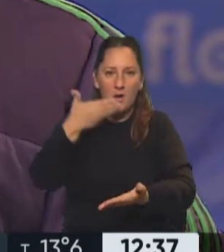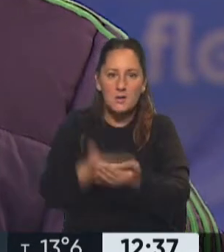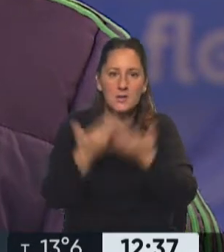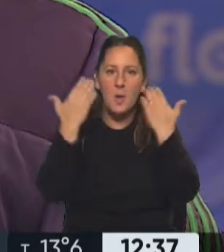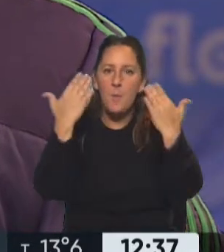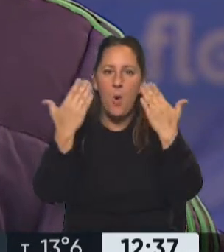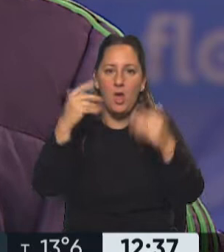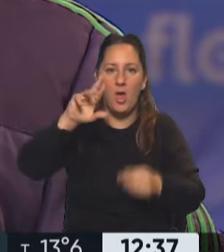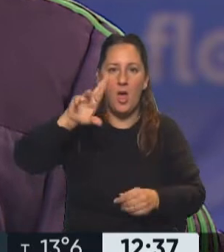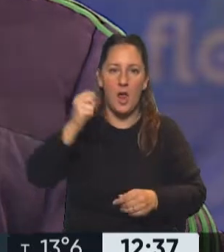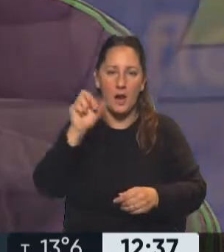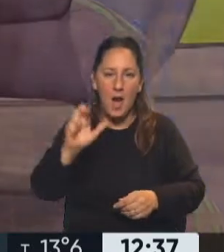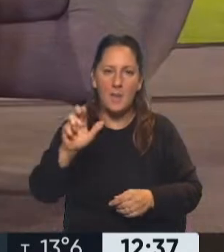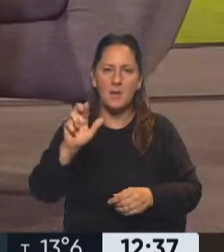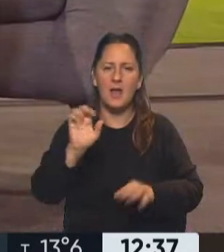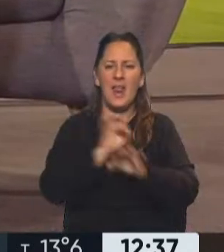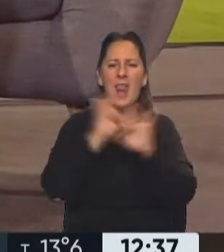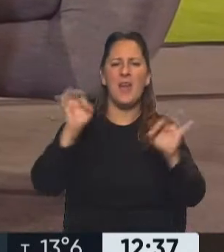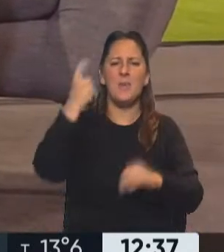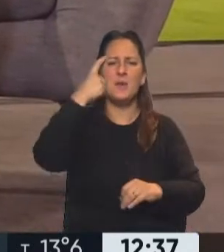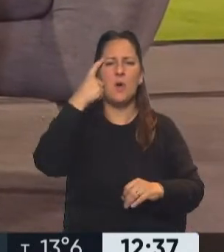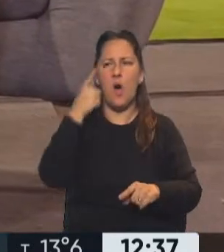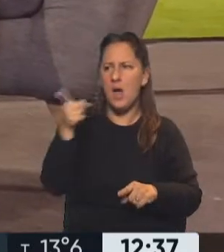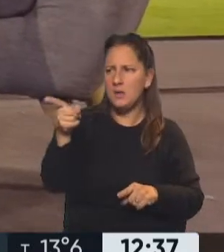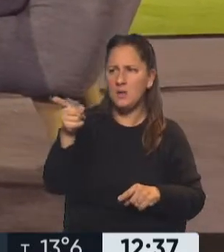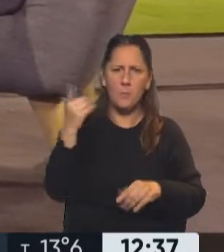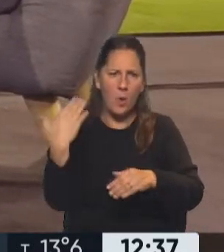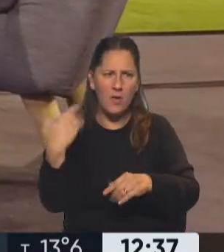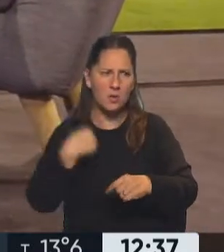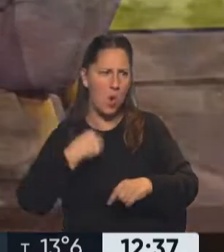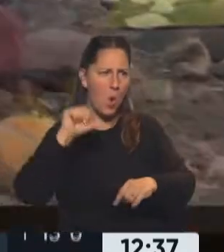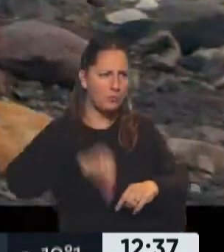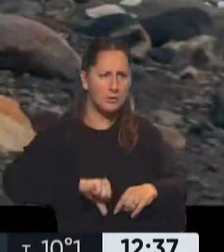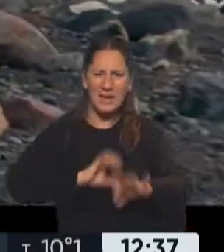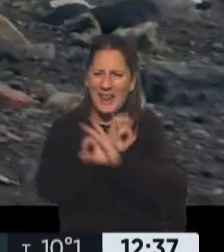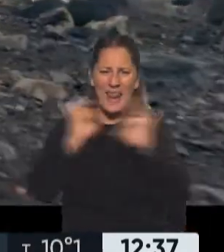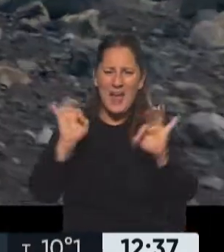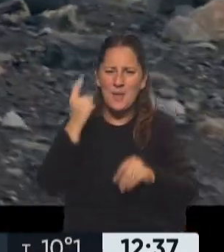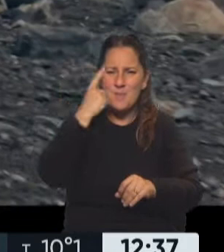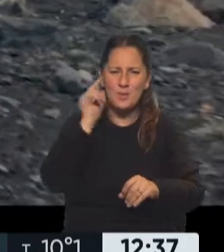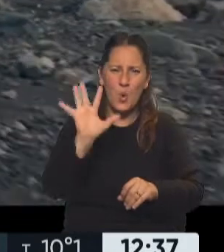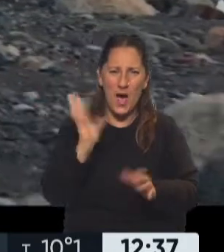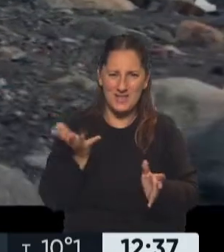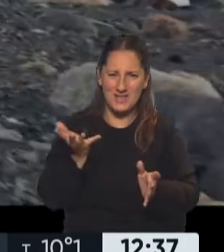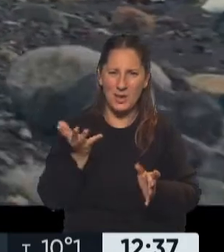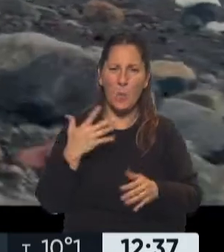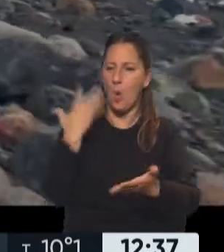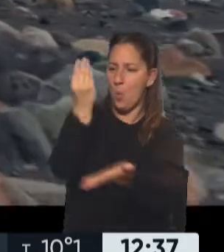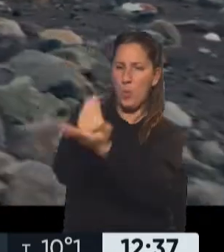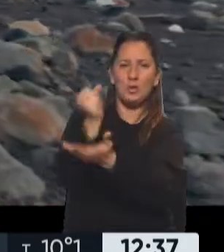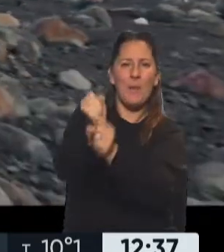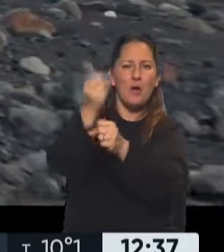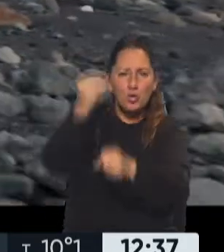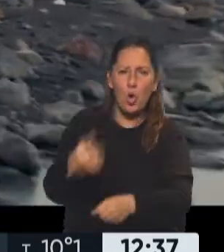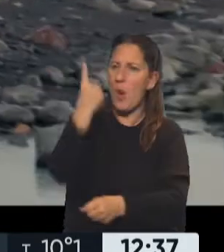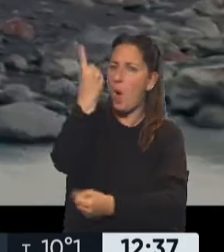posible. Entonces ninguno se puso a pensar, corté, uy, si este lo hace yo no lo voy a hacer, ¿entendés? Ninguno pensó eso. No es que era un puesto de laburo que sobraba